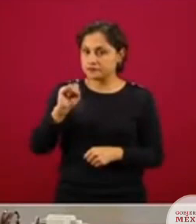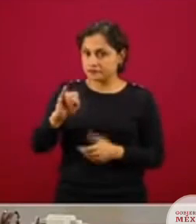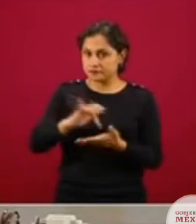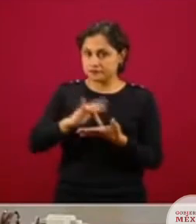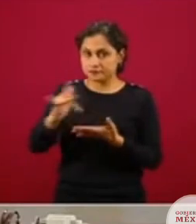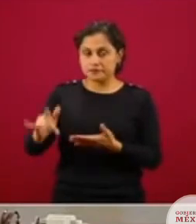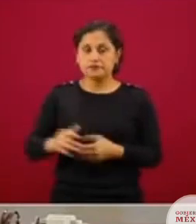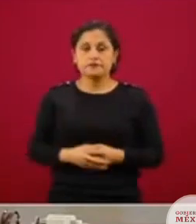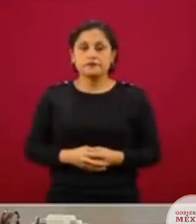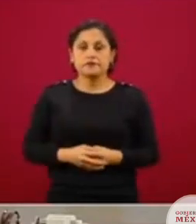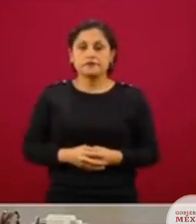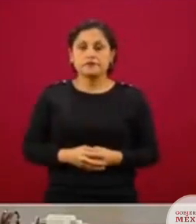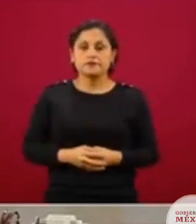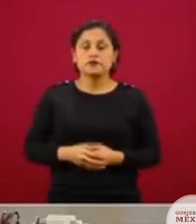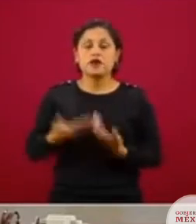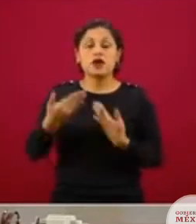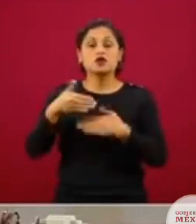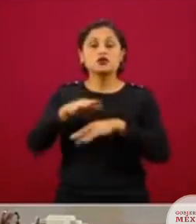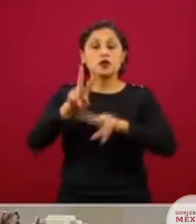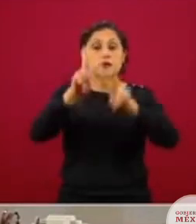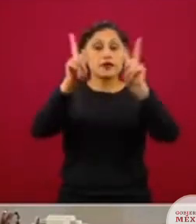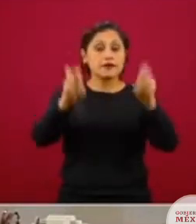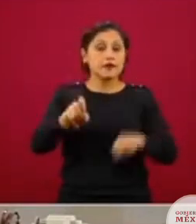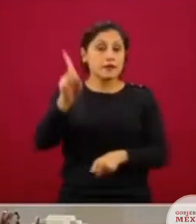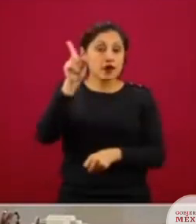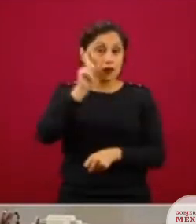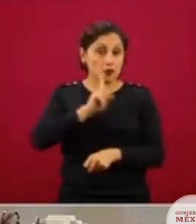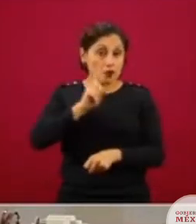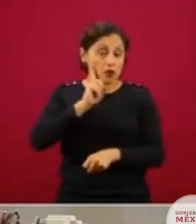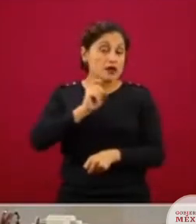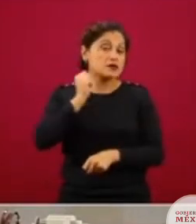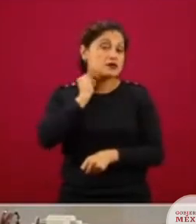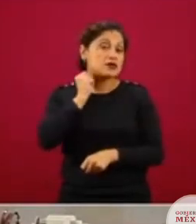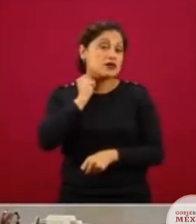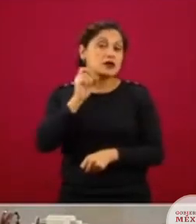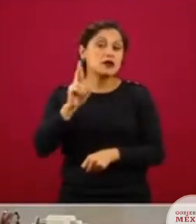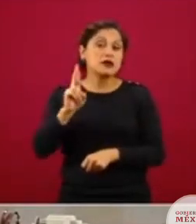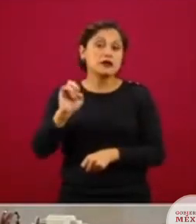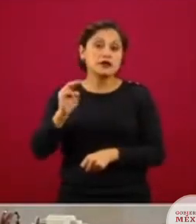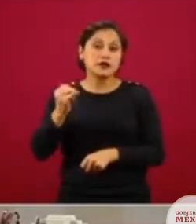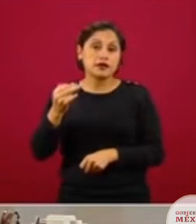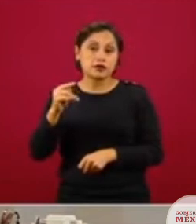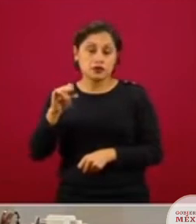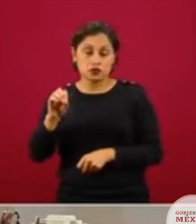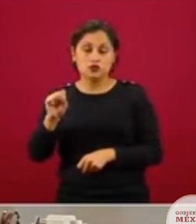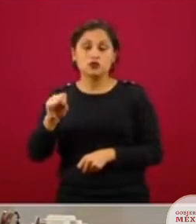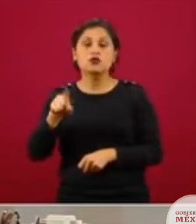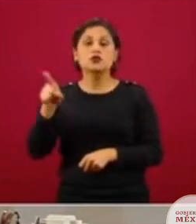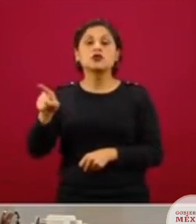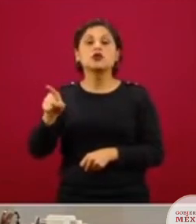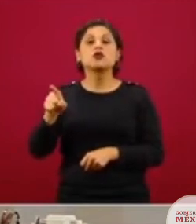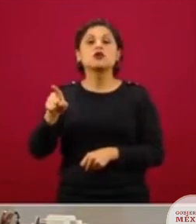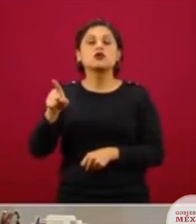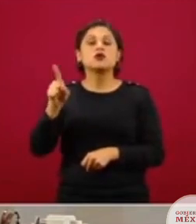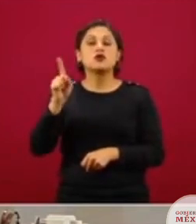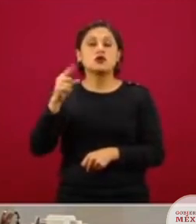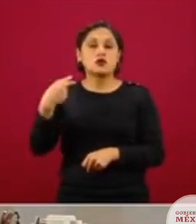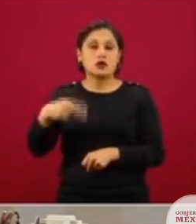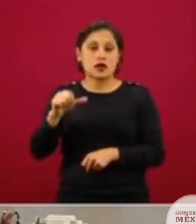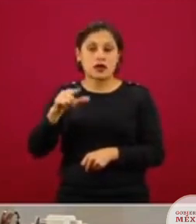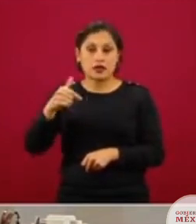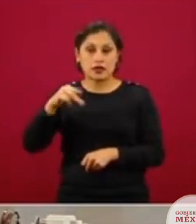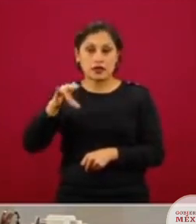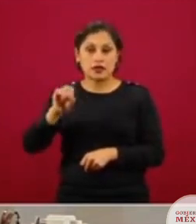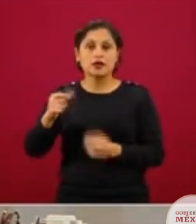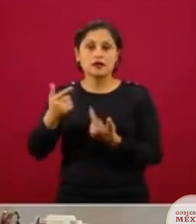Respecto a la senadora Reynoso, Alejandra Noemí Reynoso Sánchez de la